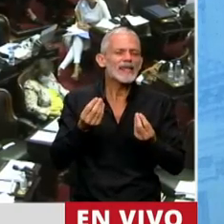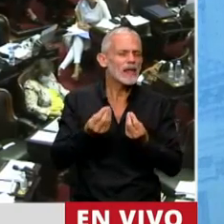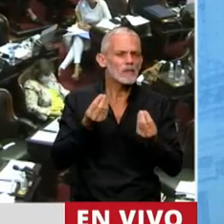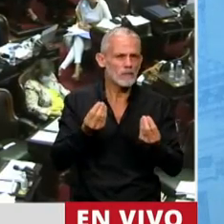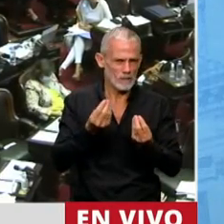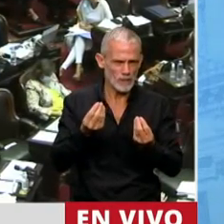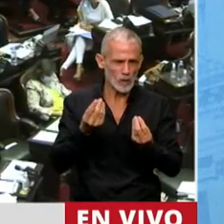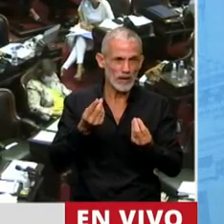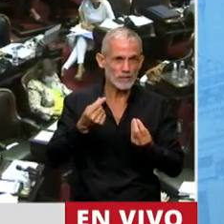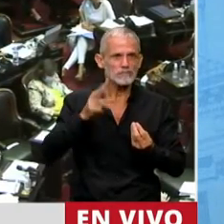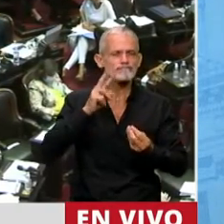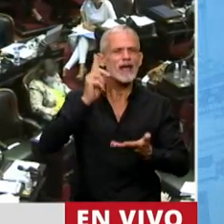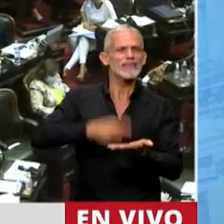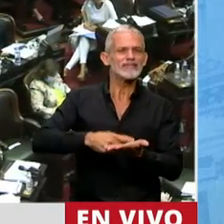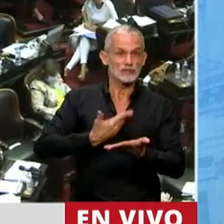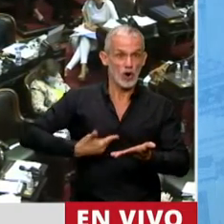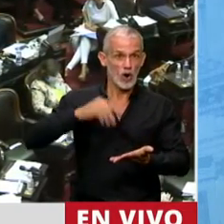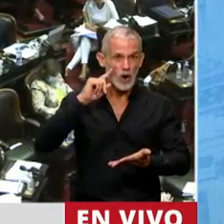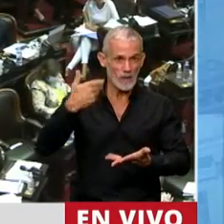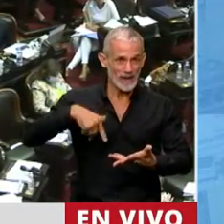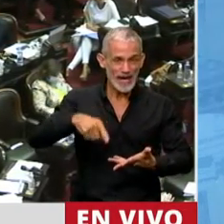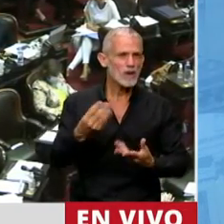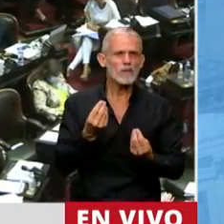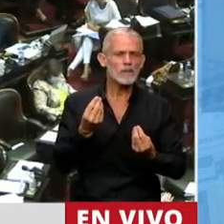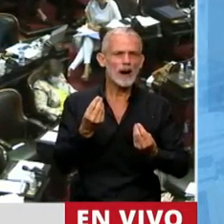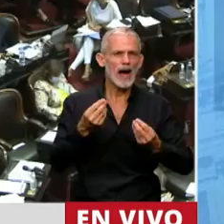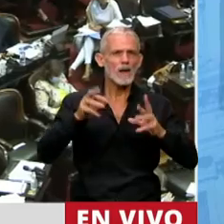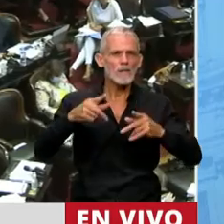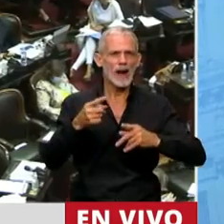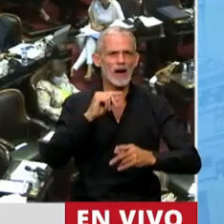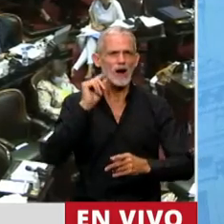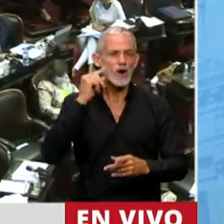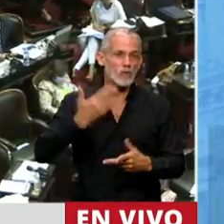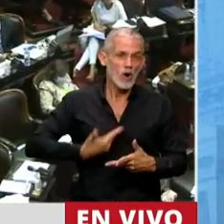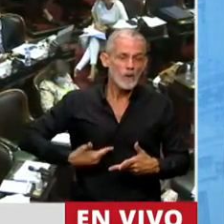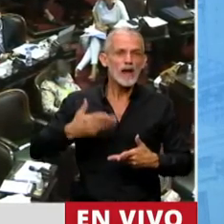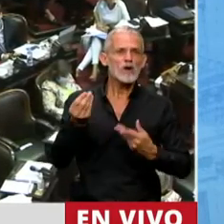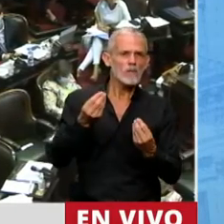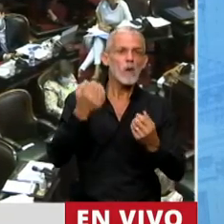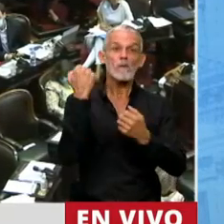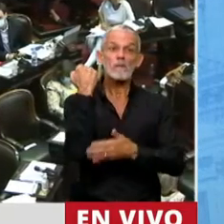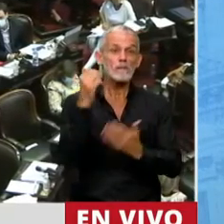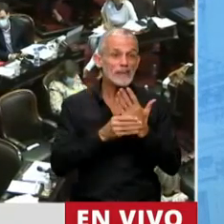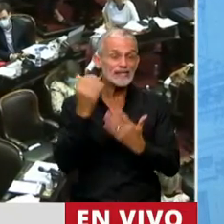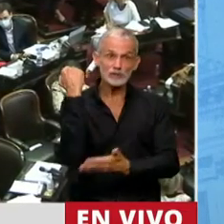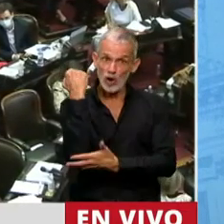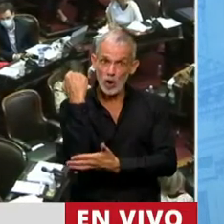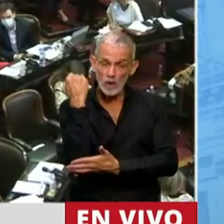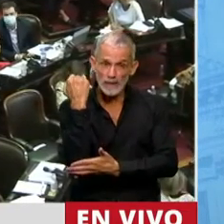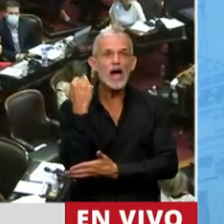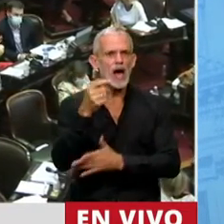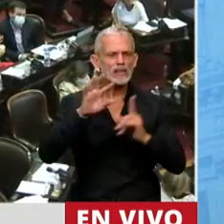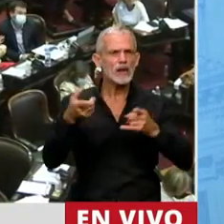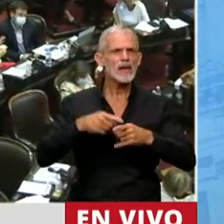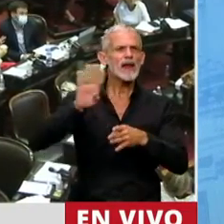que se refleja en la decisión de nuestro gobierno de tomar como política de Estado la deuda pública con un ministro de Economía que ha planteado esa política de Estado